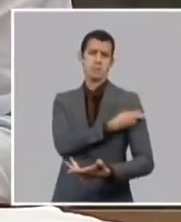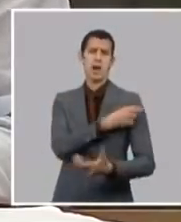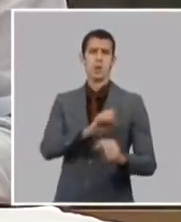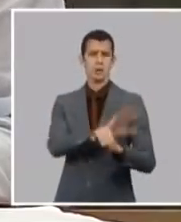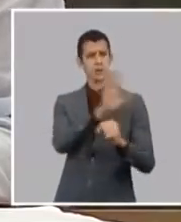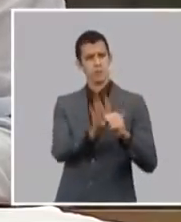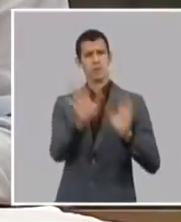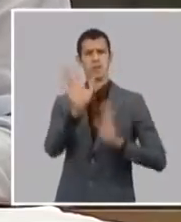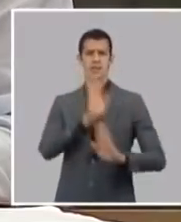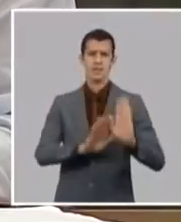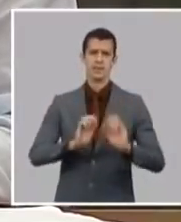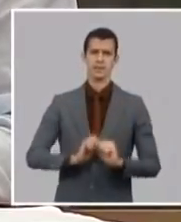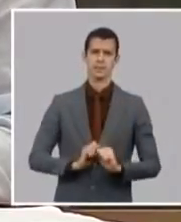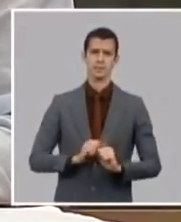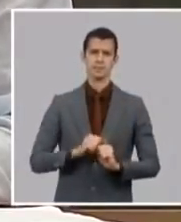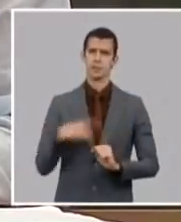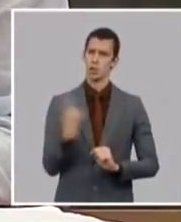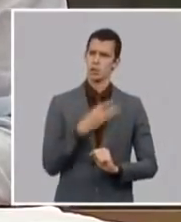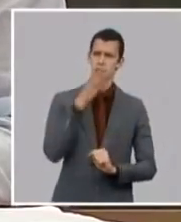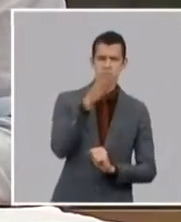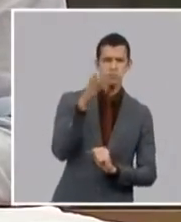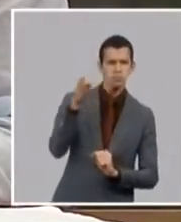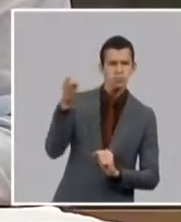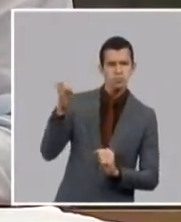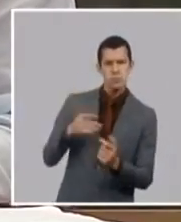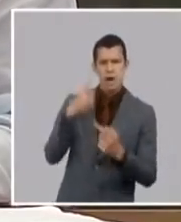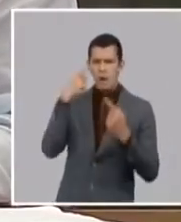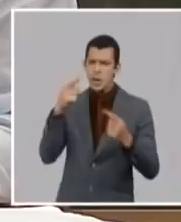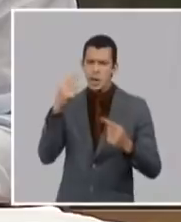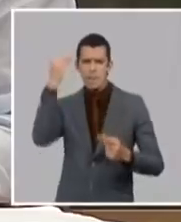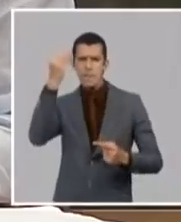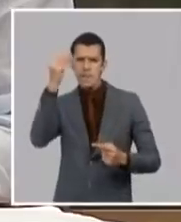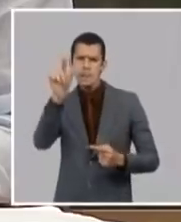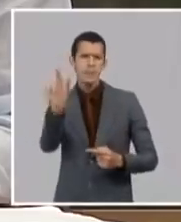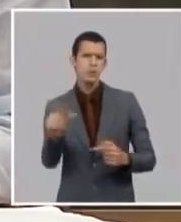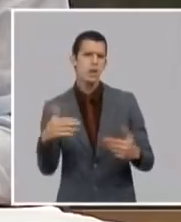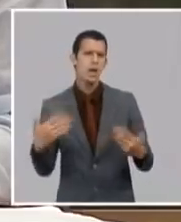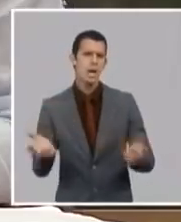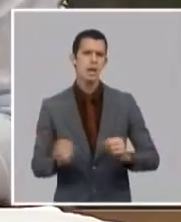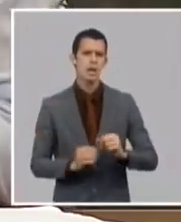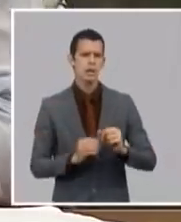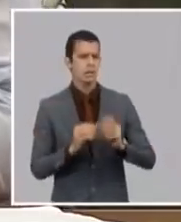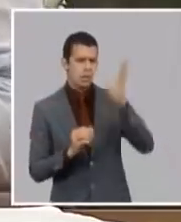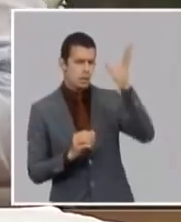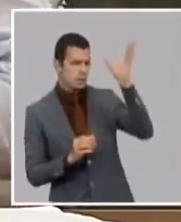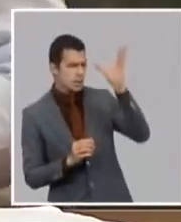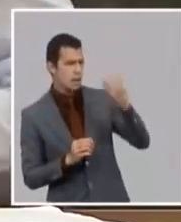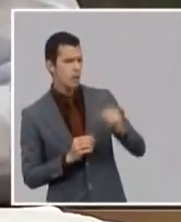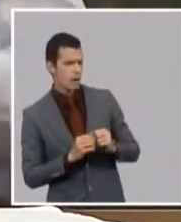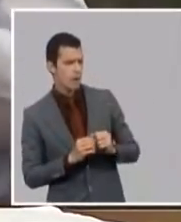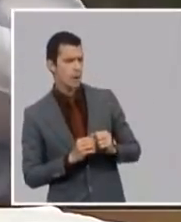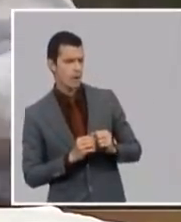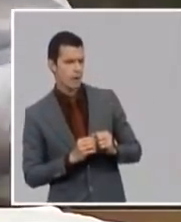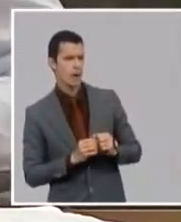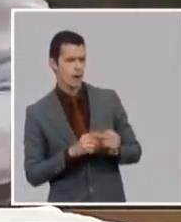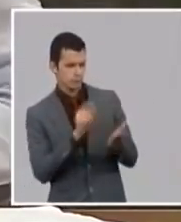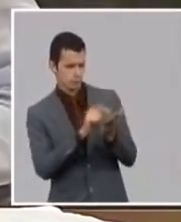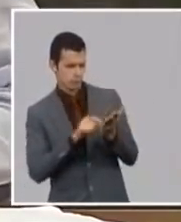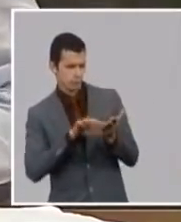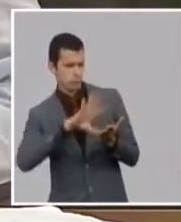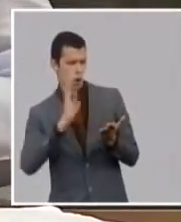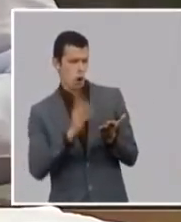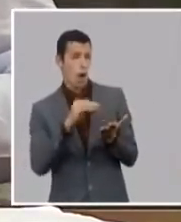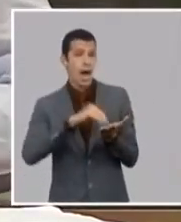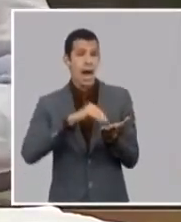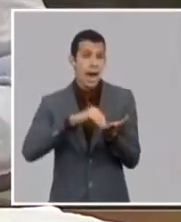seguimos escuchando seguimos analizando propuestas seguimos fortaleciéndonos por dentro en medio de este embate